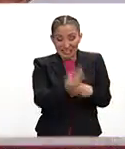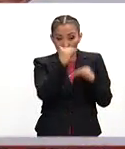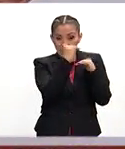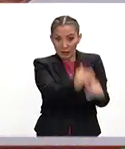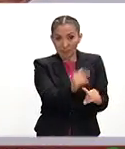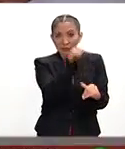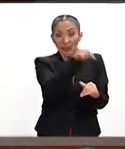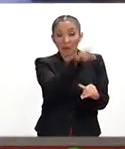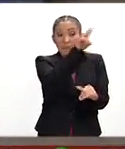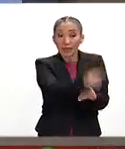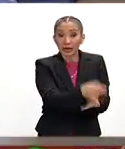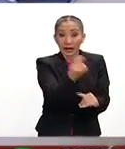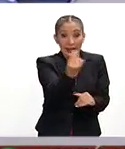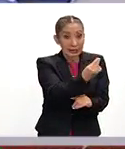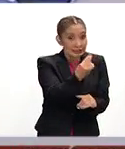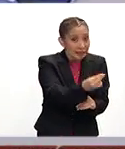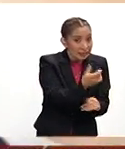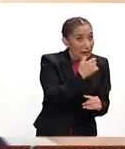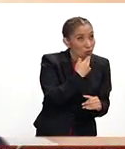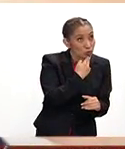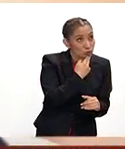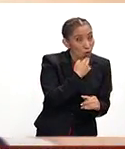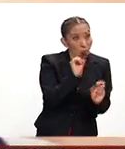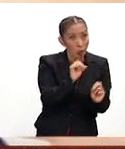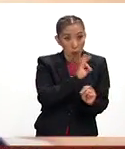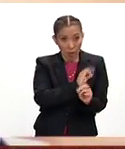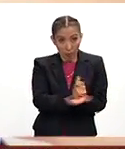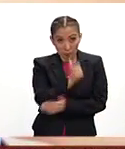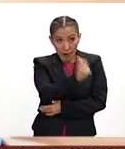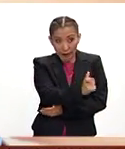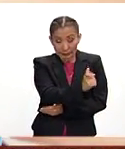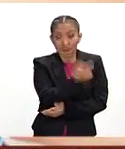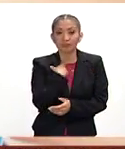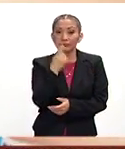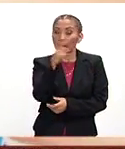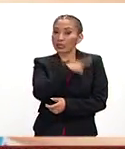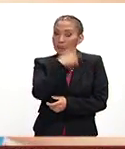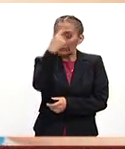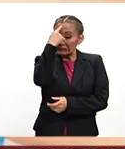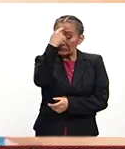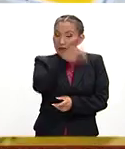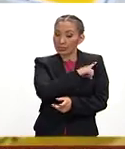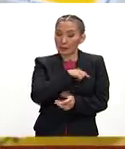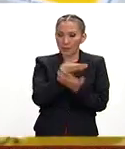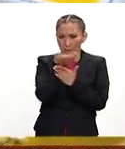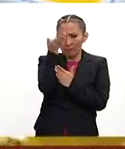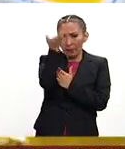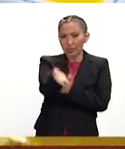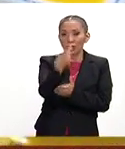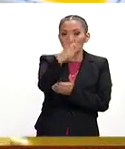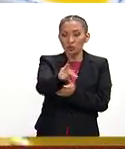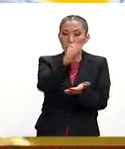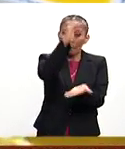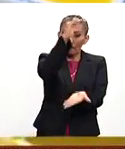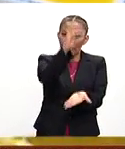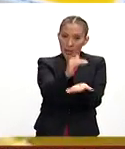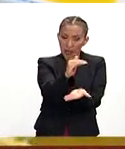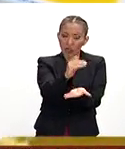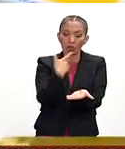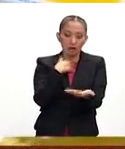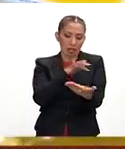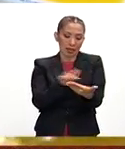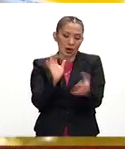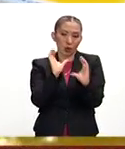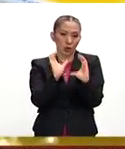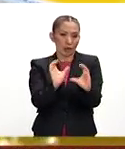es la que realmente necesita y si tiene capacidad para pagarla. Tenga presente que puede solicitar su reducción. Lea